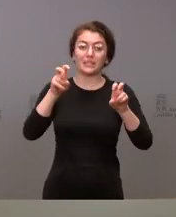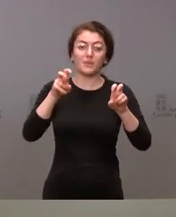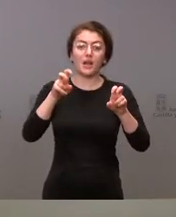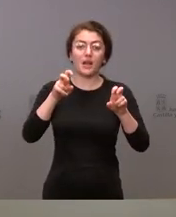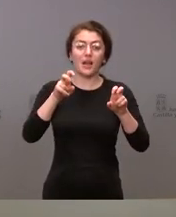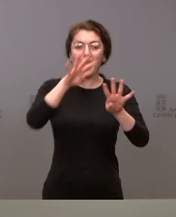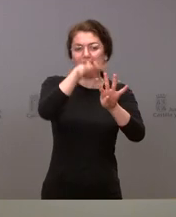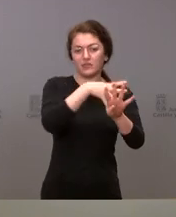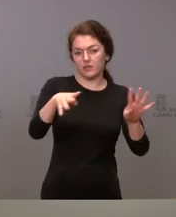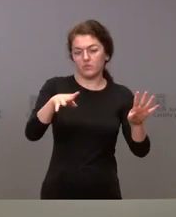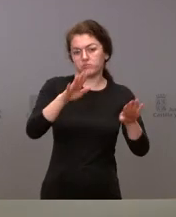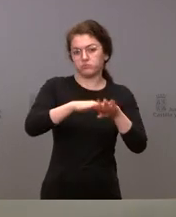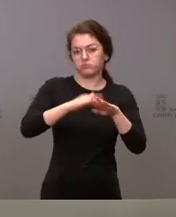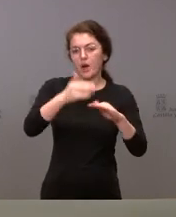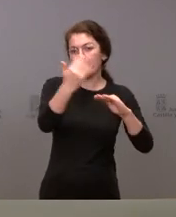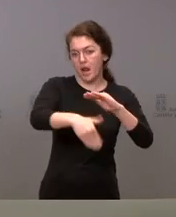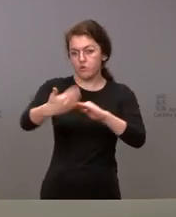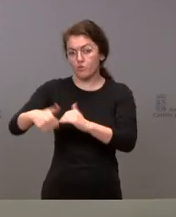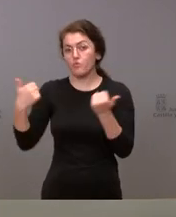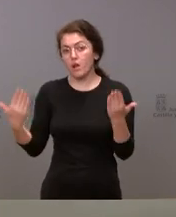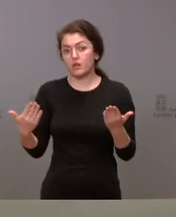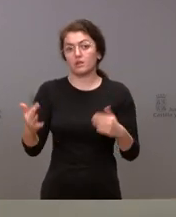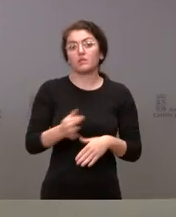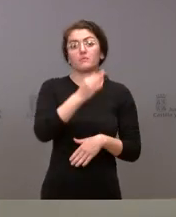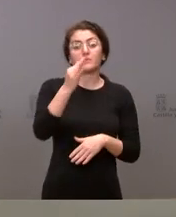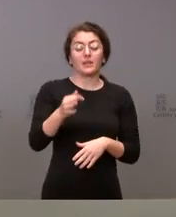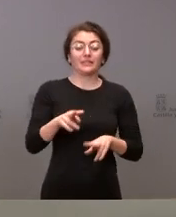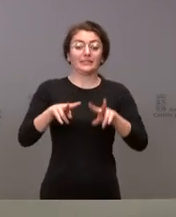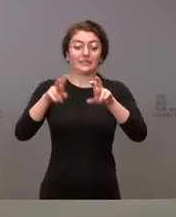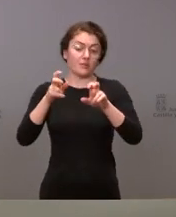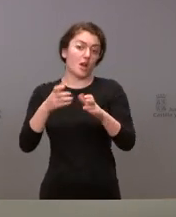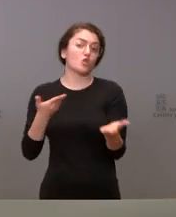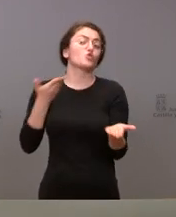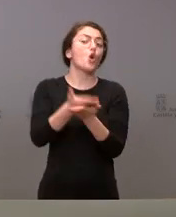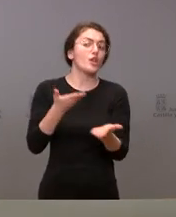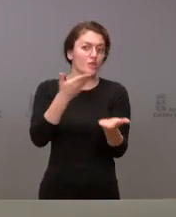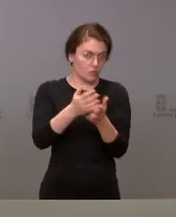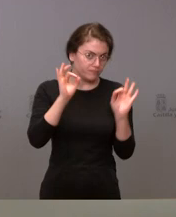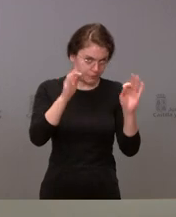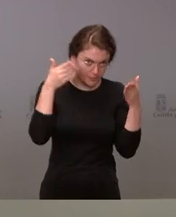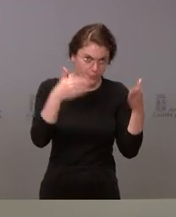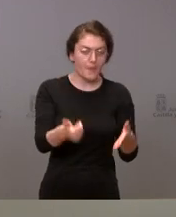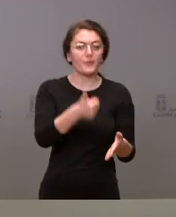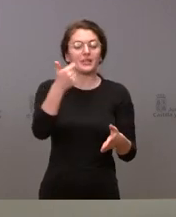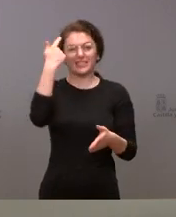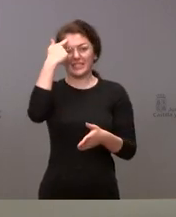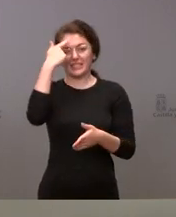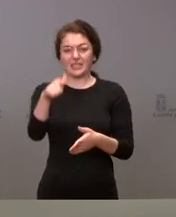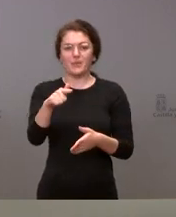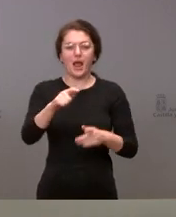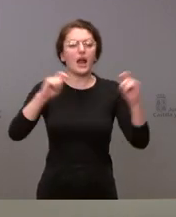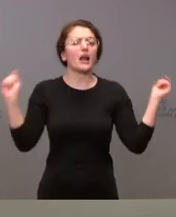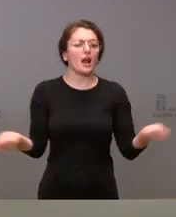de plazos que iban ocurriendo y sobre todo en cuestiones relacionadas con la solicitud del voto. Como saben, se han hecho un número importante de